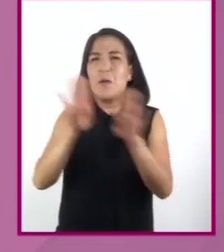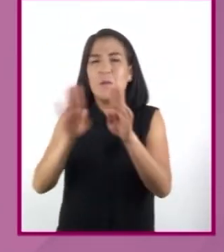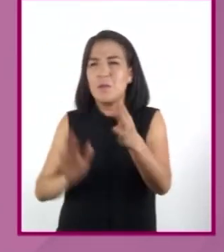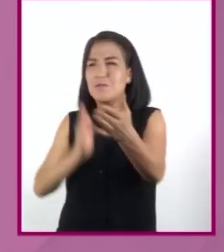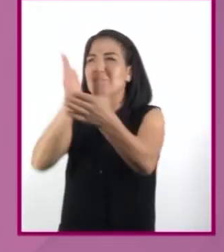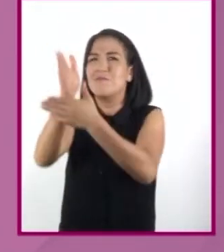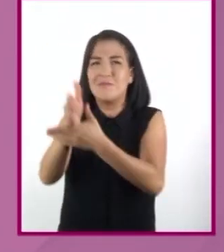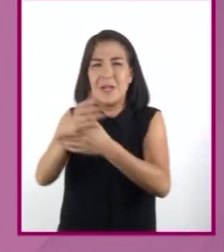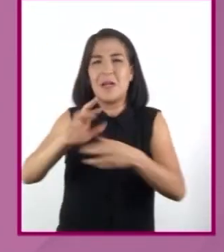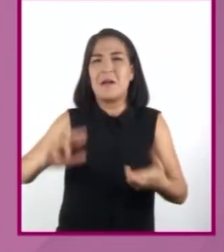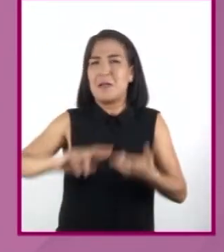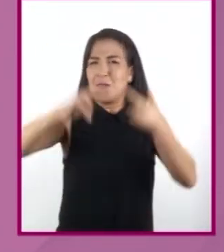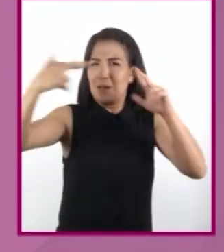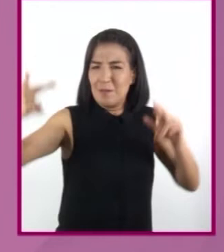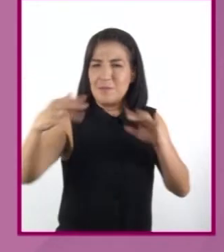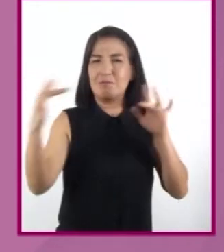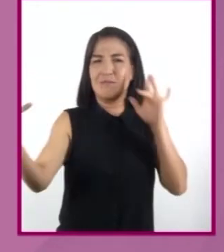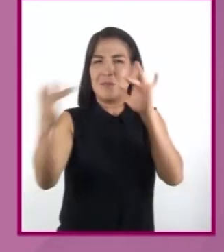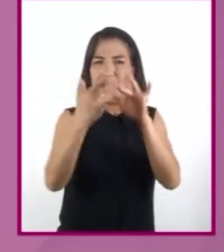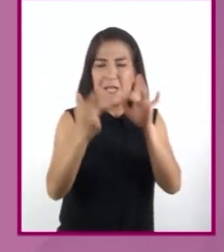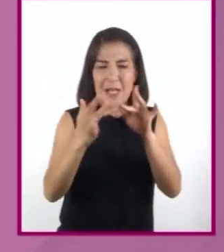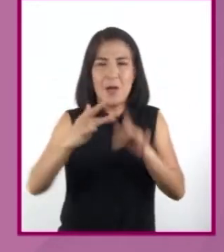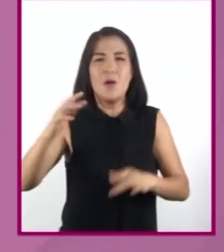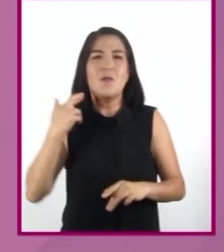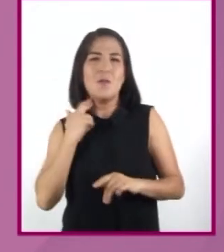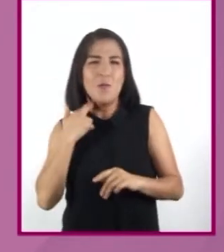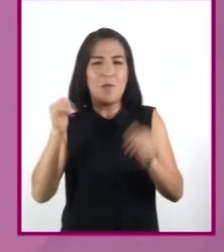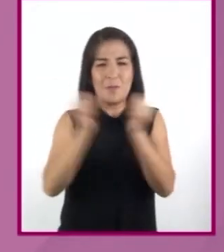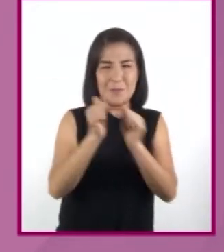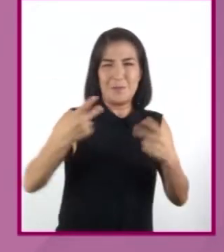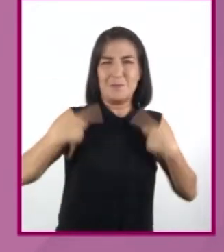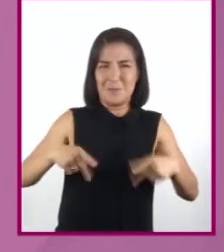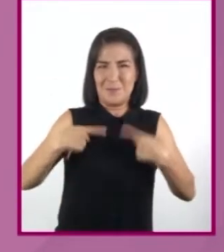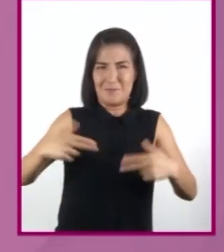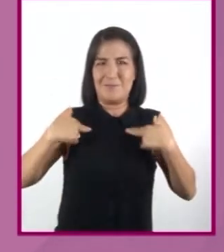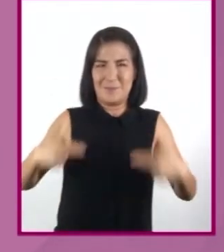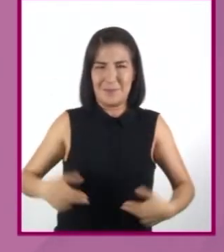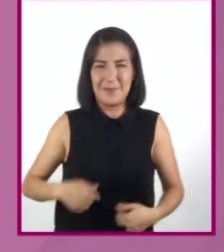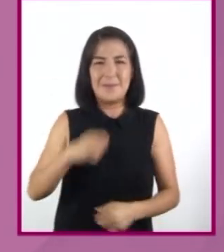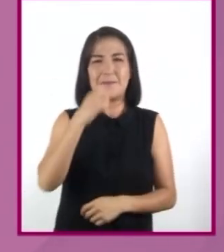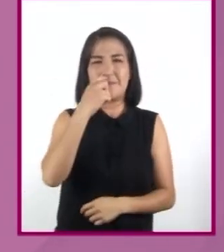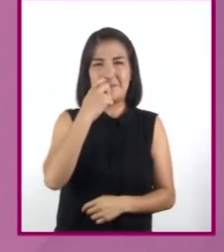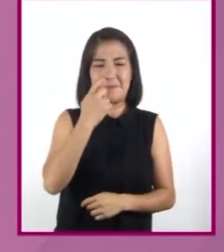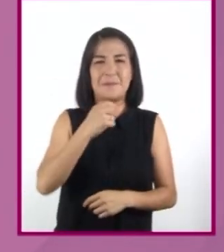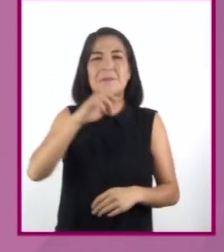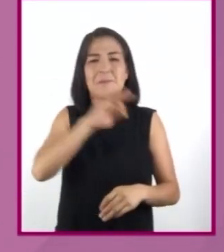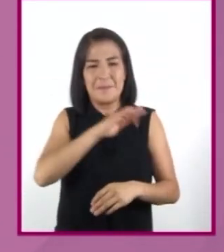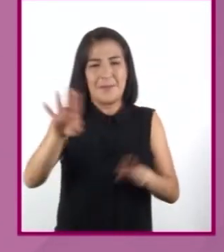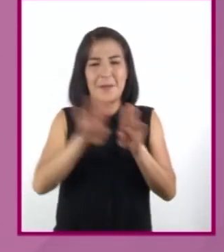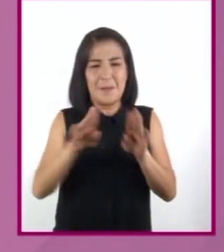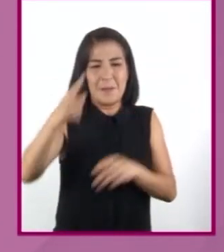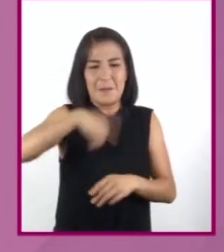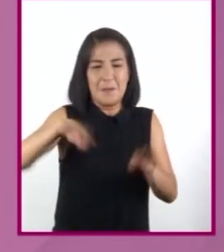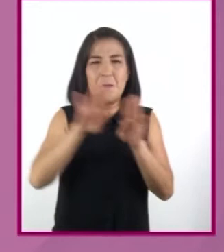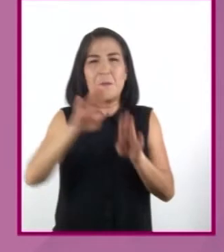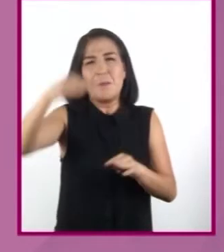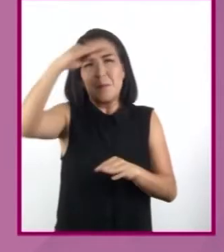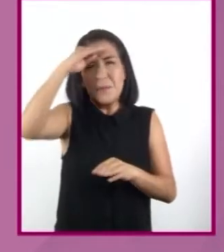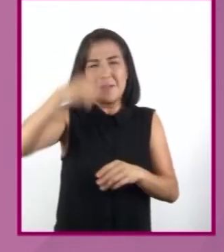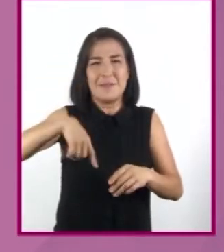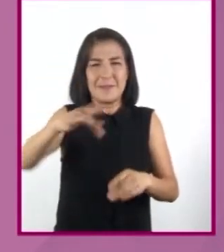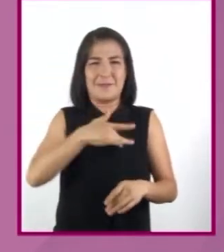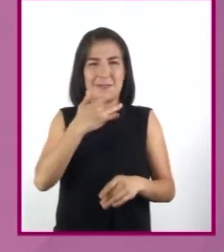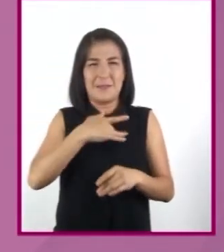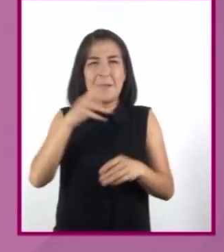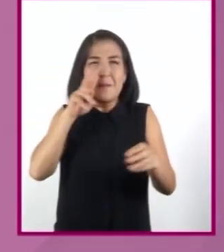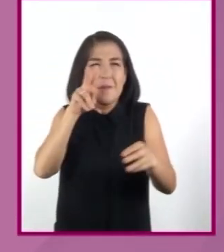los humanos con la vida artificial. En los relatos de ciencia ficción presentamos distintas visiones de